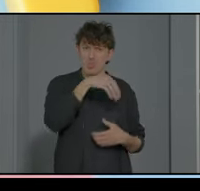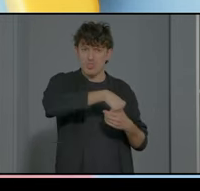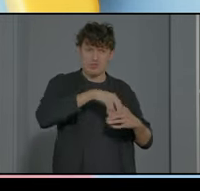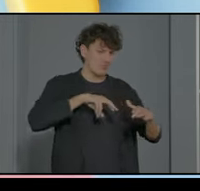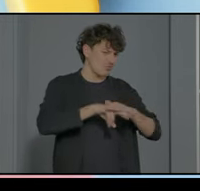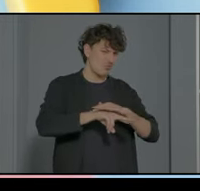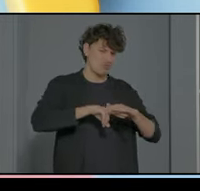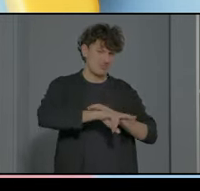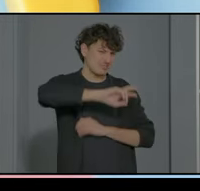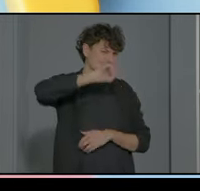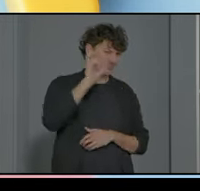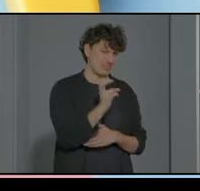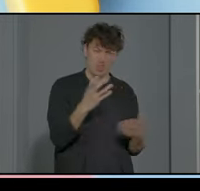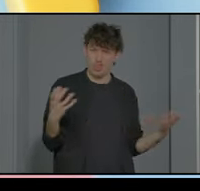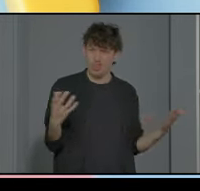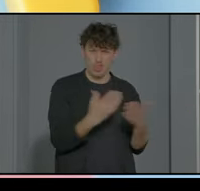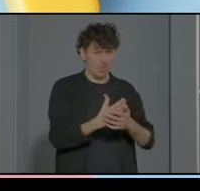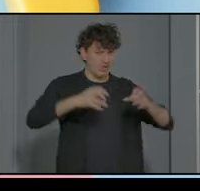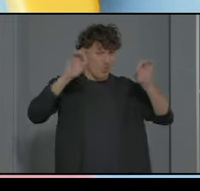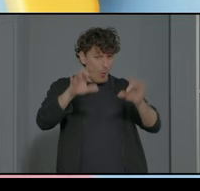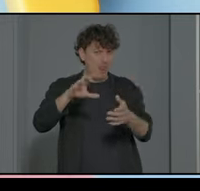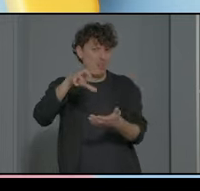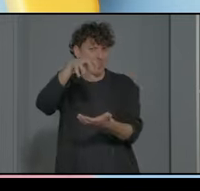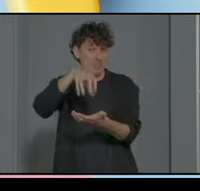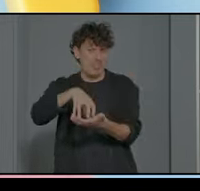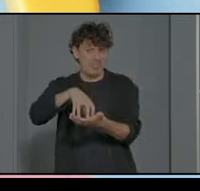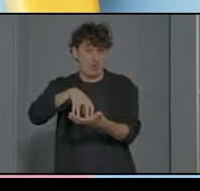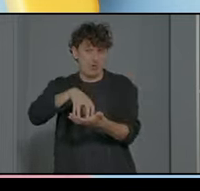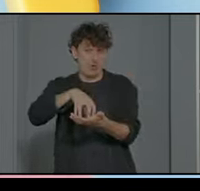igual que si estuviésemos en nuestro caso en el colegio Leocaner